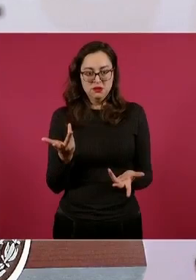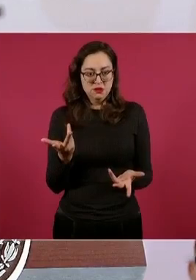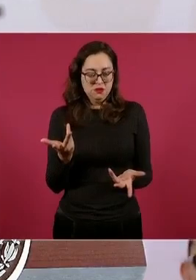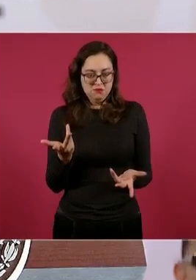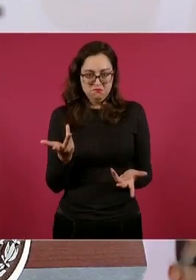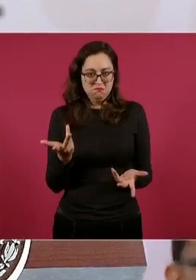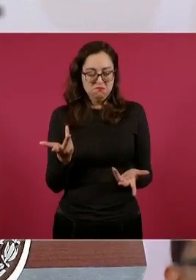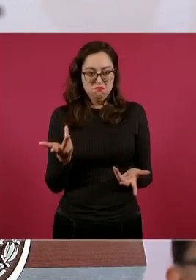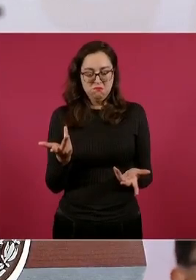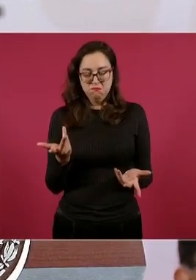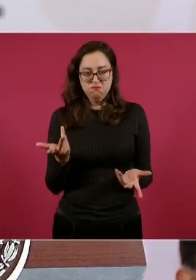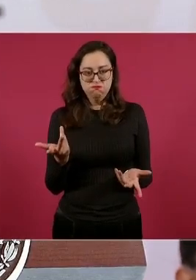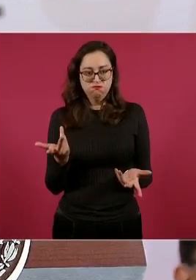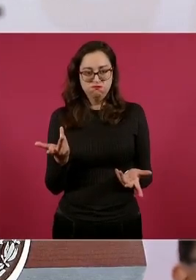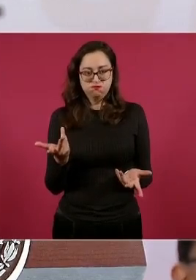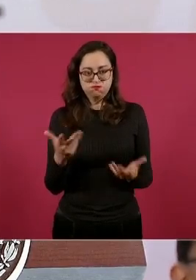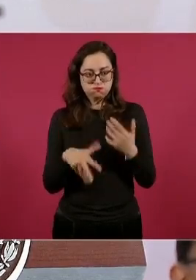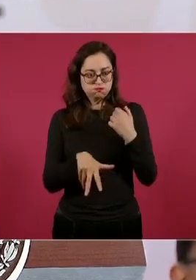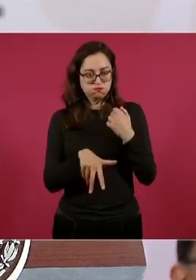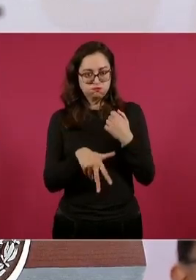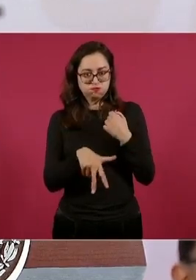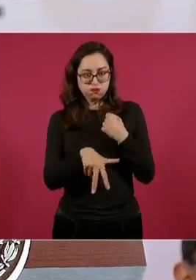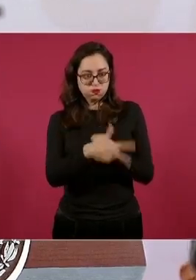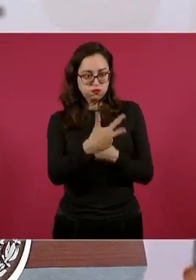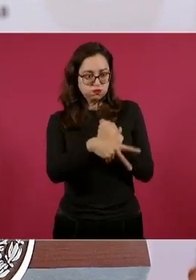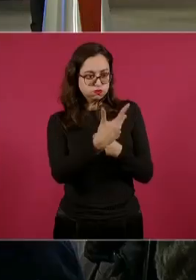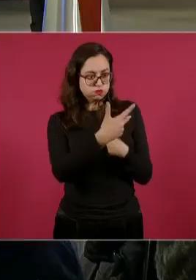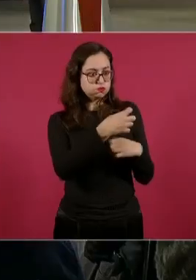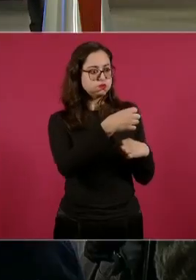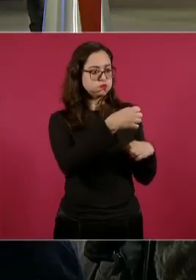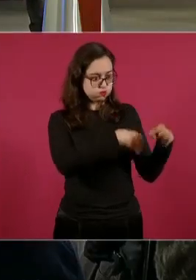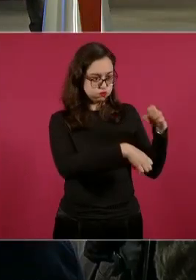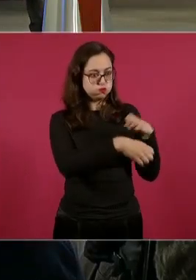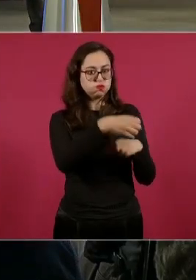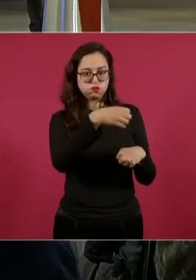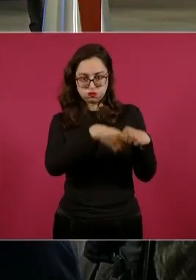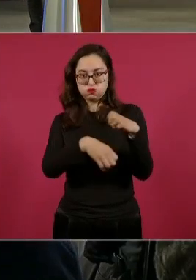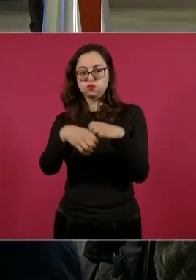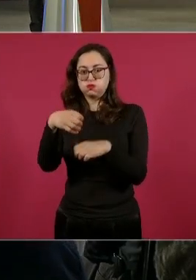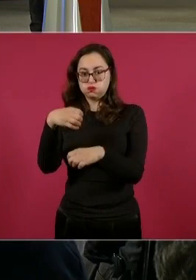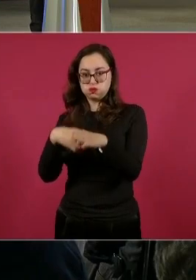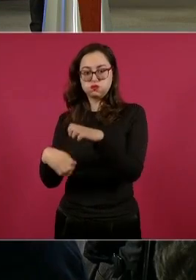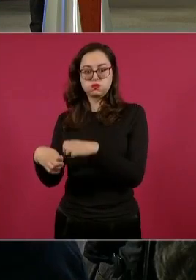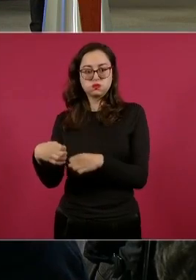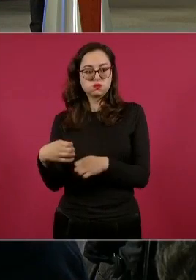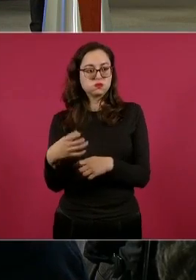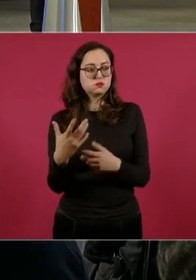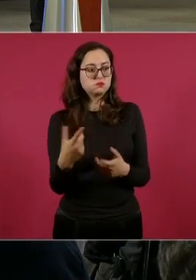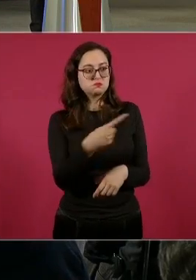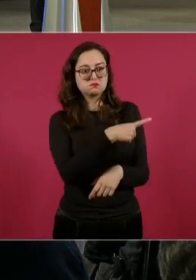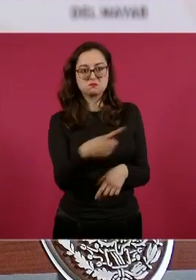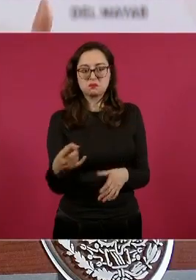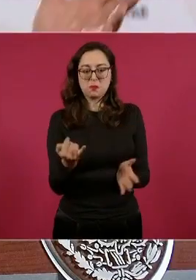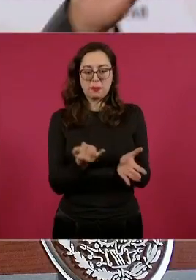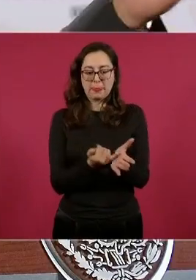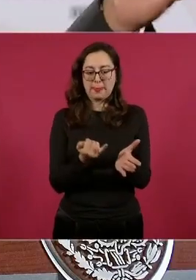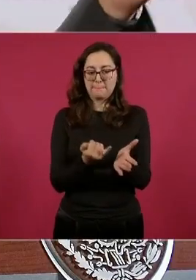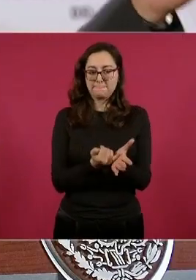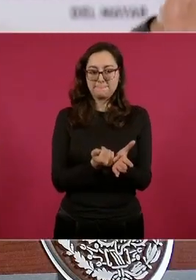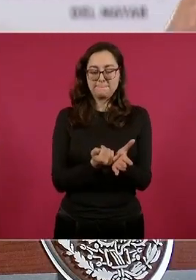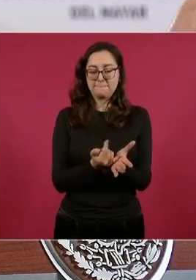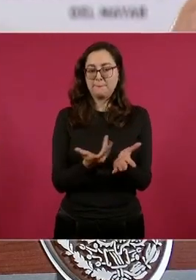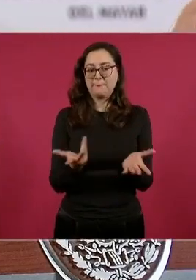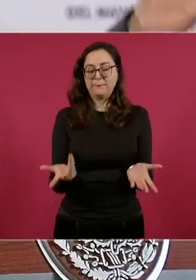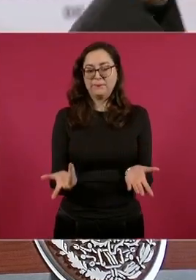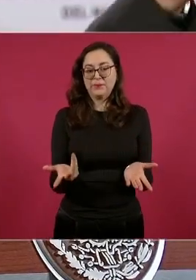hablábamos de que hay 13 empresas que no pagan más de 100 mil